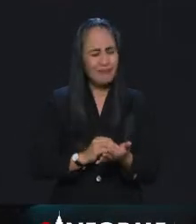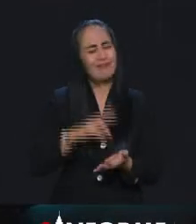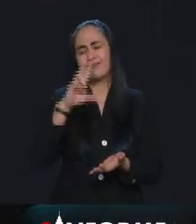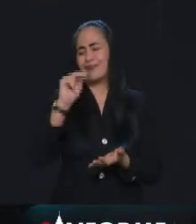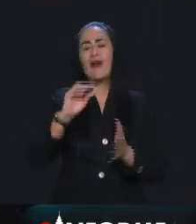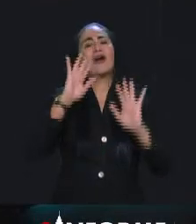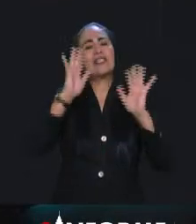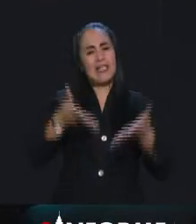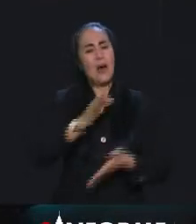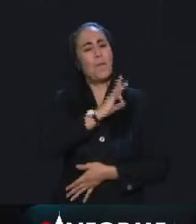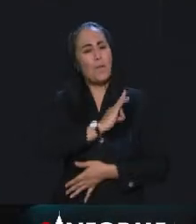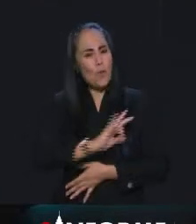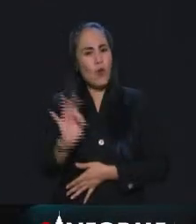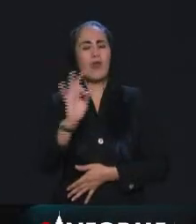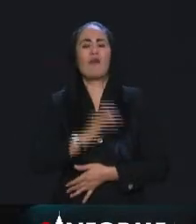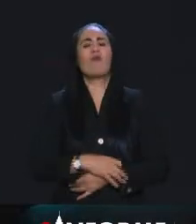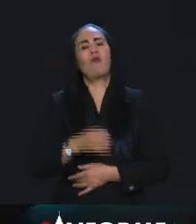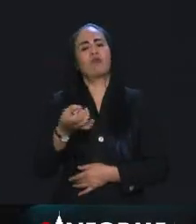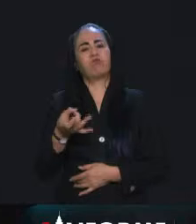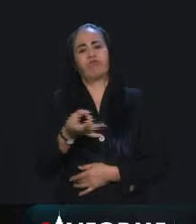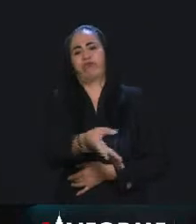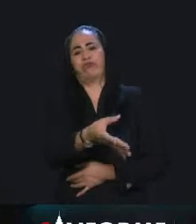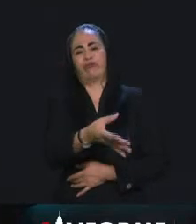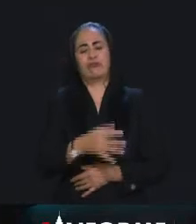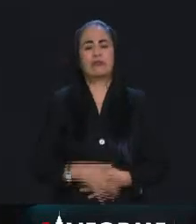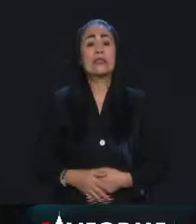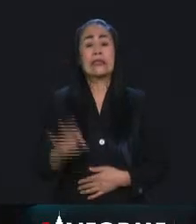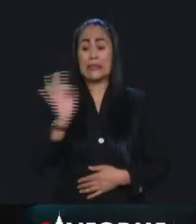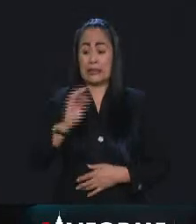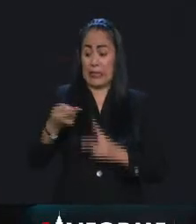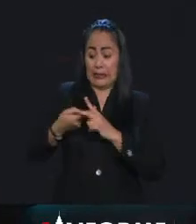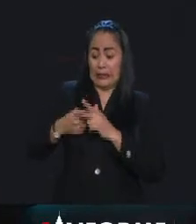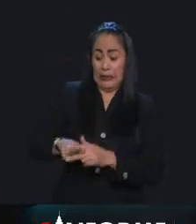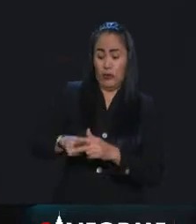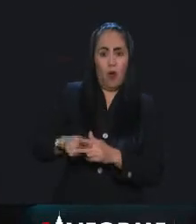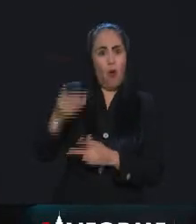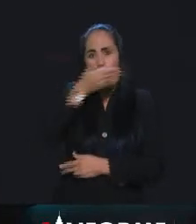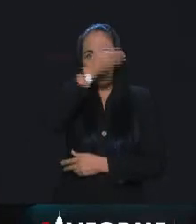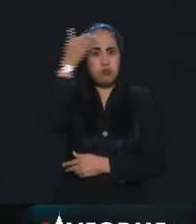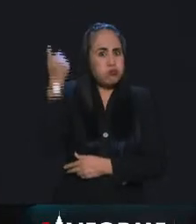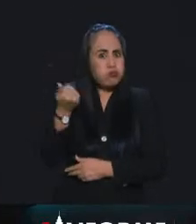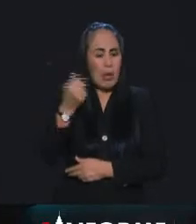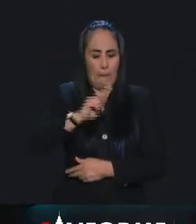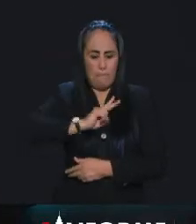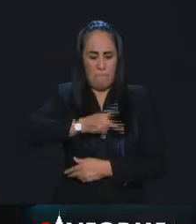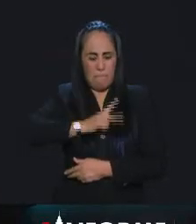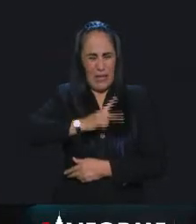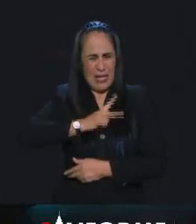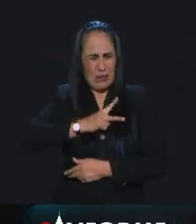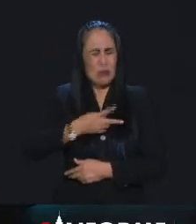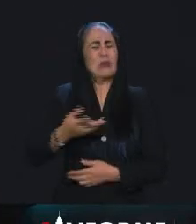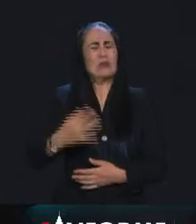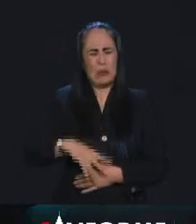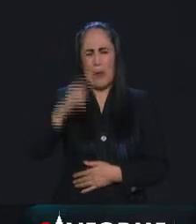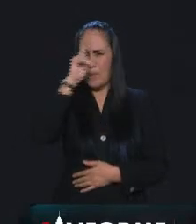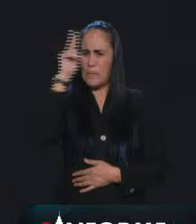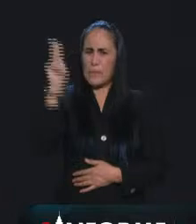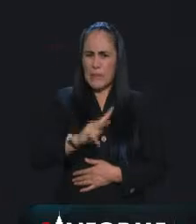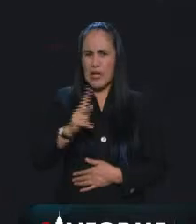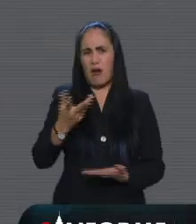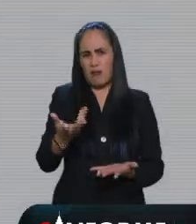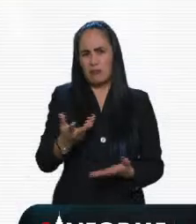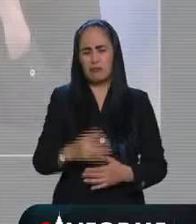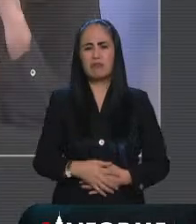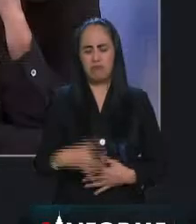defendernos. El problema inicial fue que no lo conocíamos y era un virus bastante agresivo. Doctor Frisby, pues